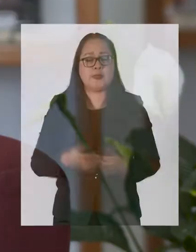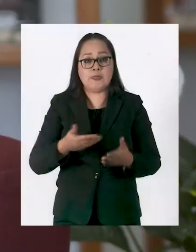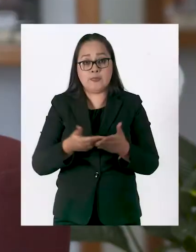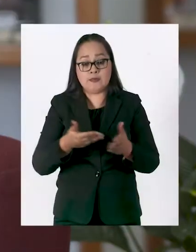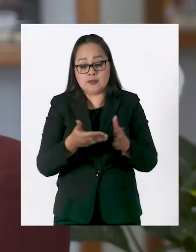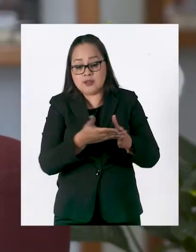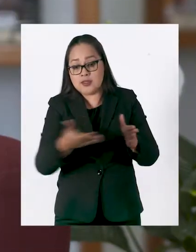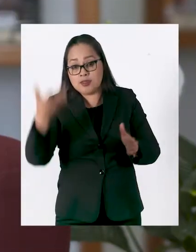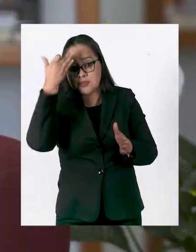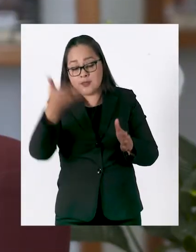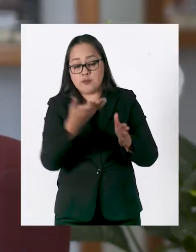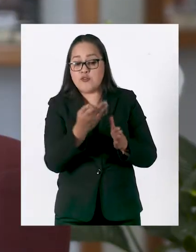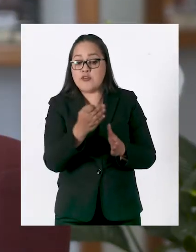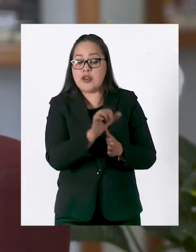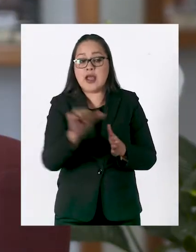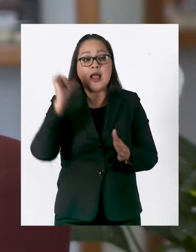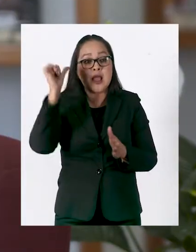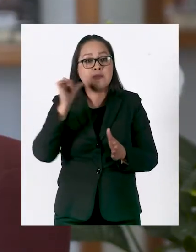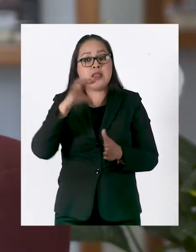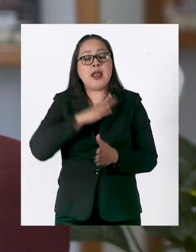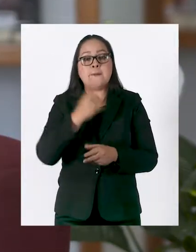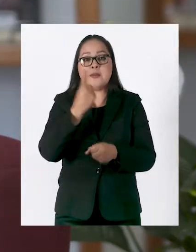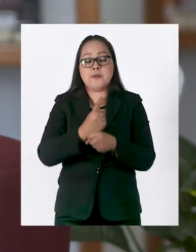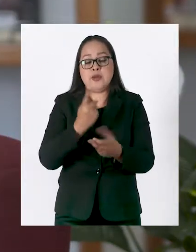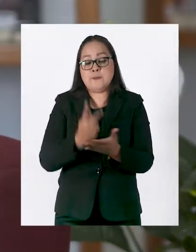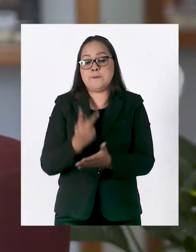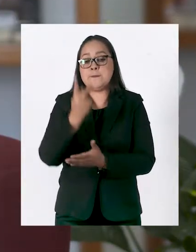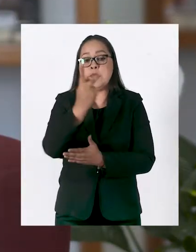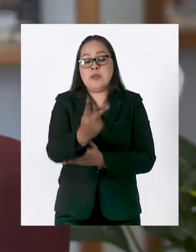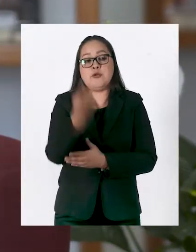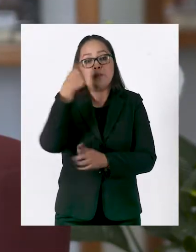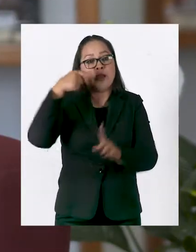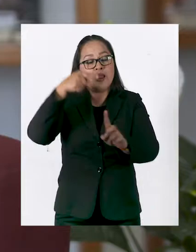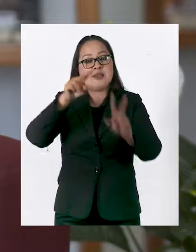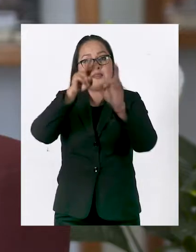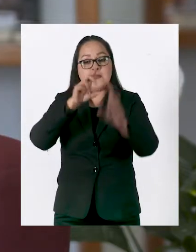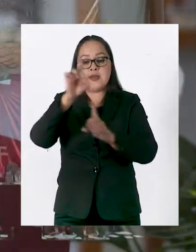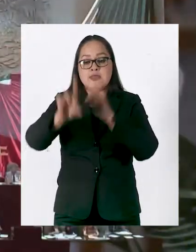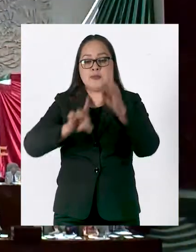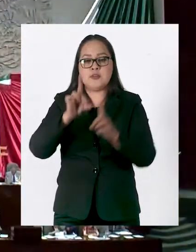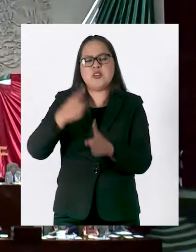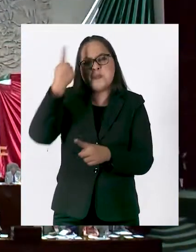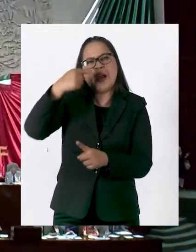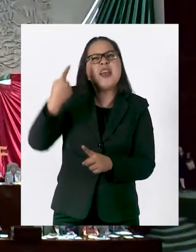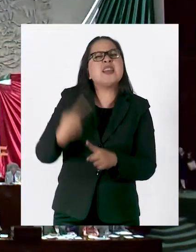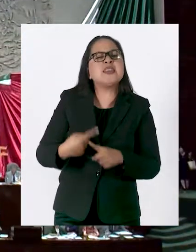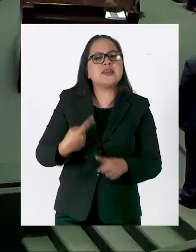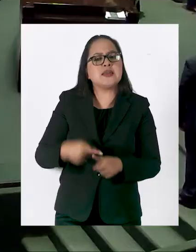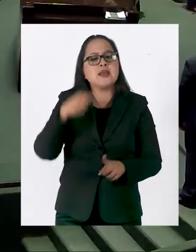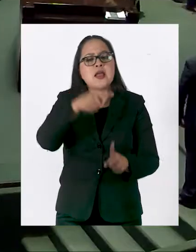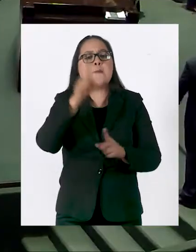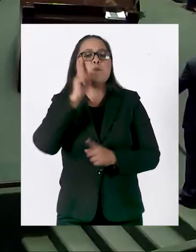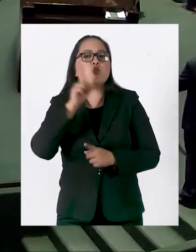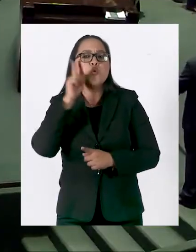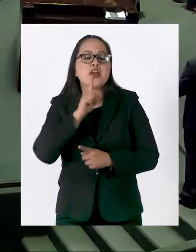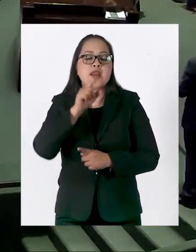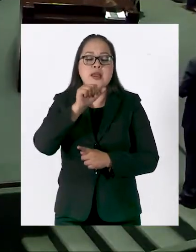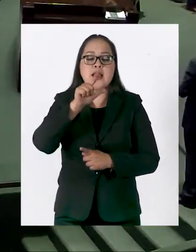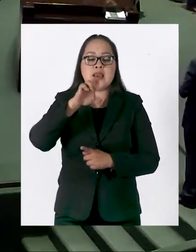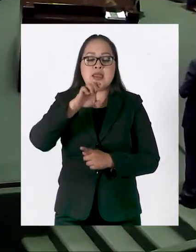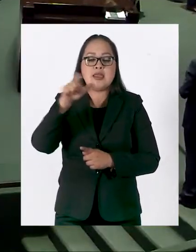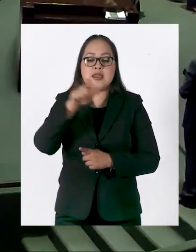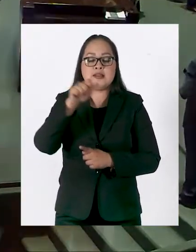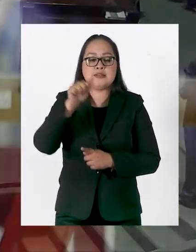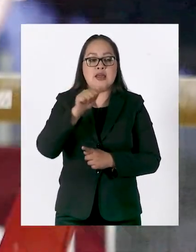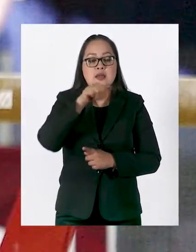En este periodo se llevará a cabo la primera entrega del Premio Nacional al Mérito Deportivo y se otorgará a la destacada gimnasta